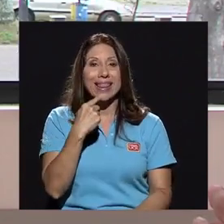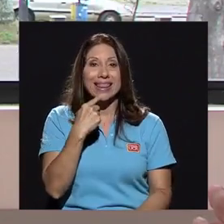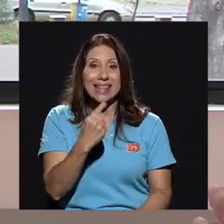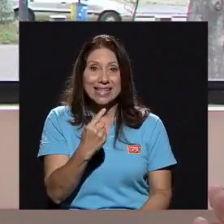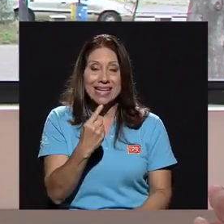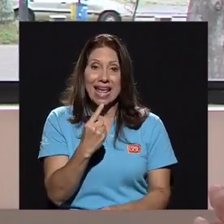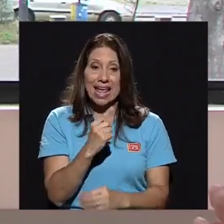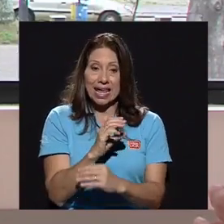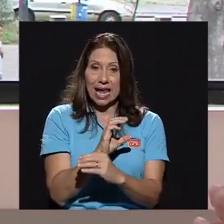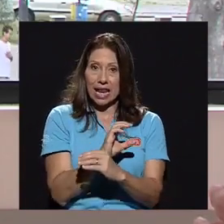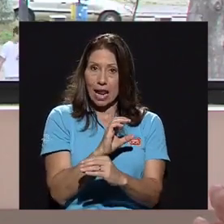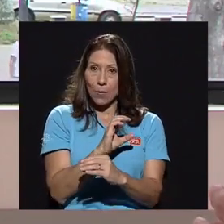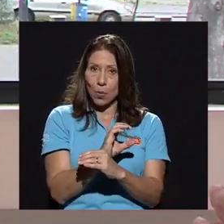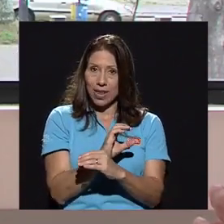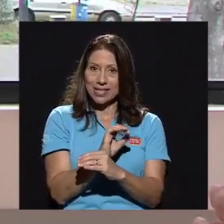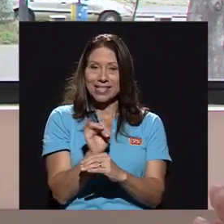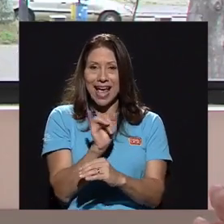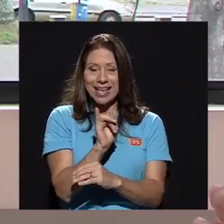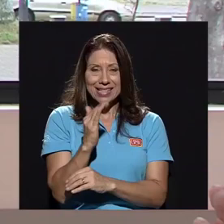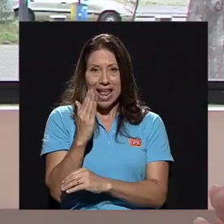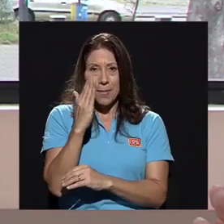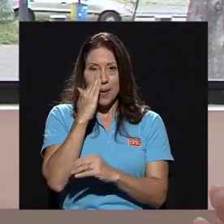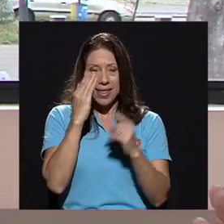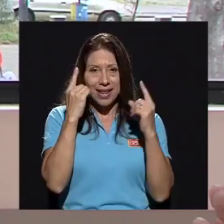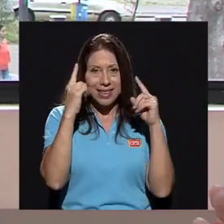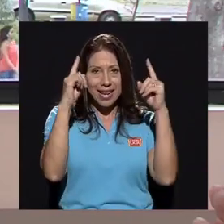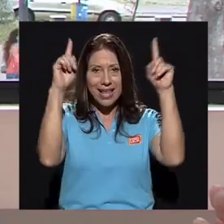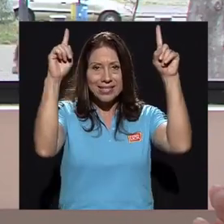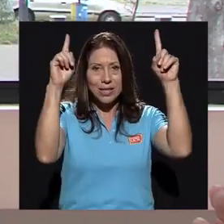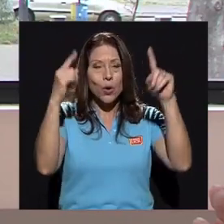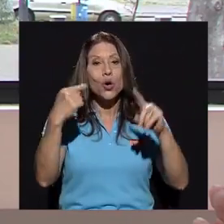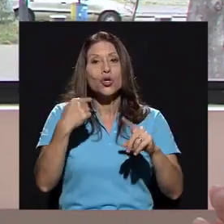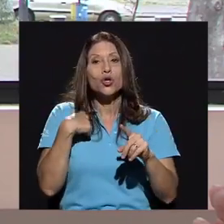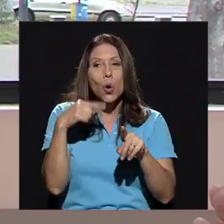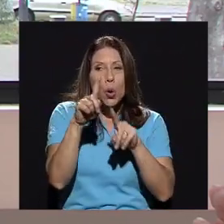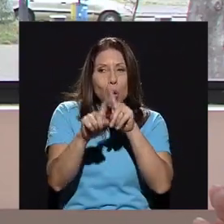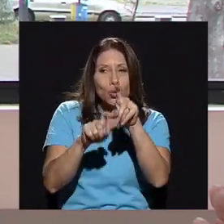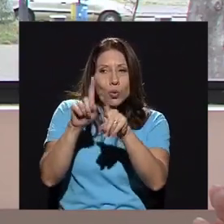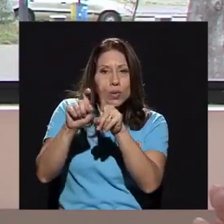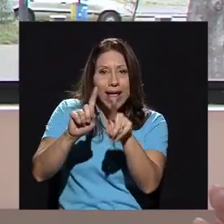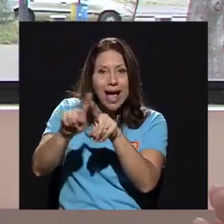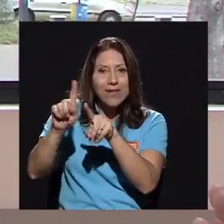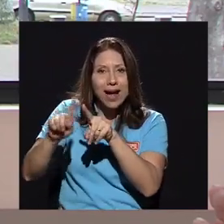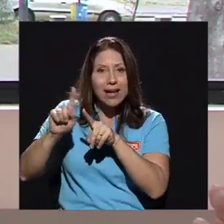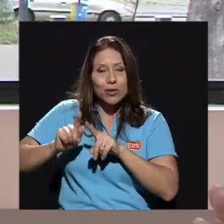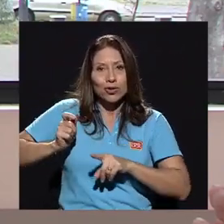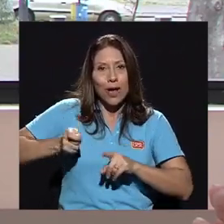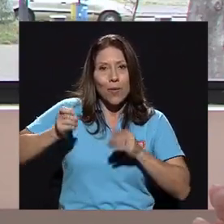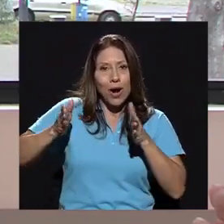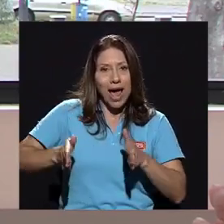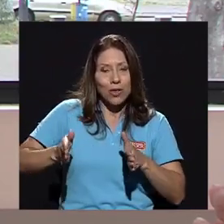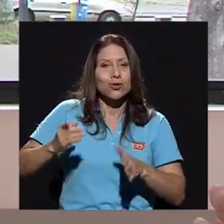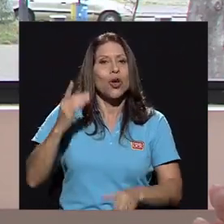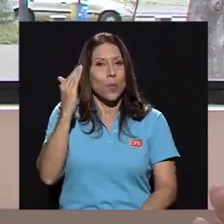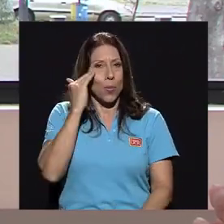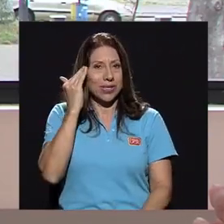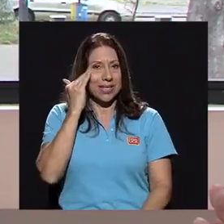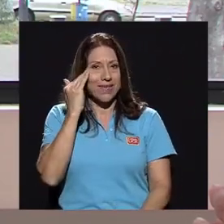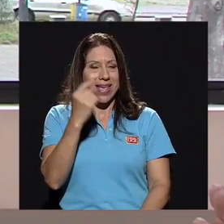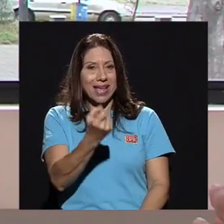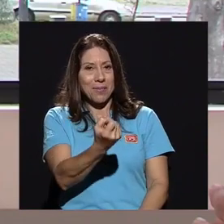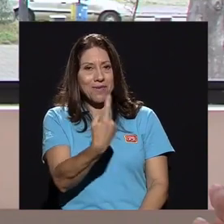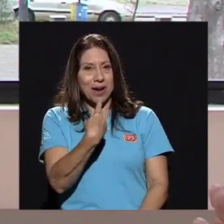prudencia es la madre del éxito, yo consulté a varios abogados porque sabía que me iban a preguntar esto.